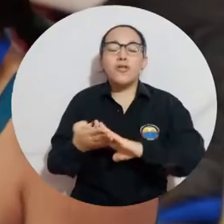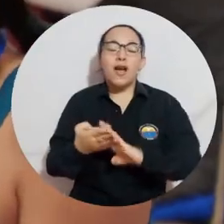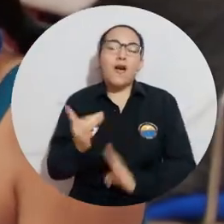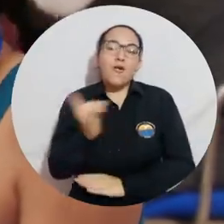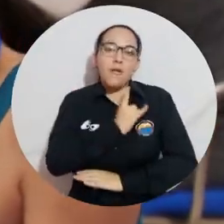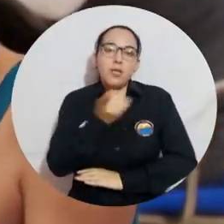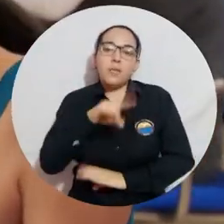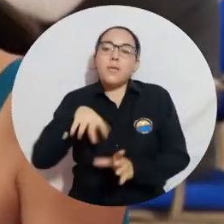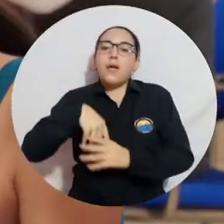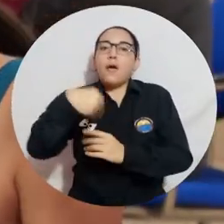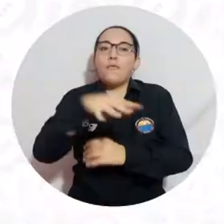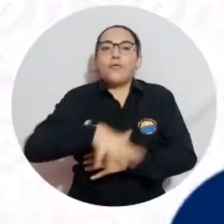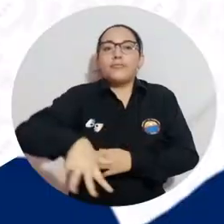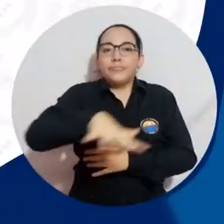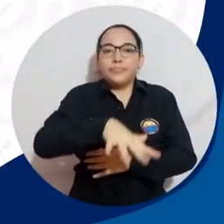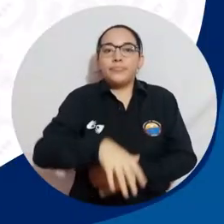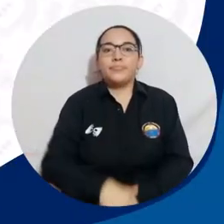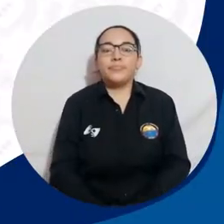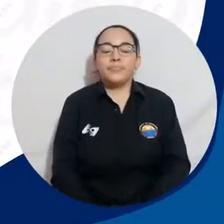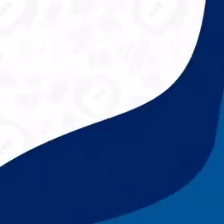universitaria y externa.